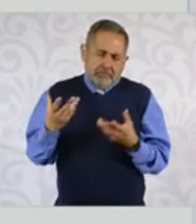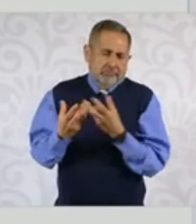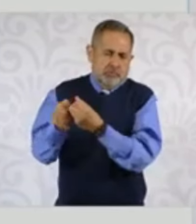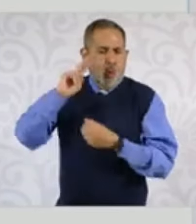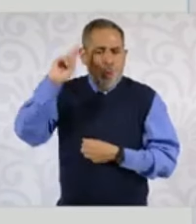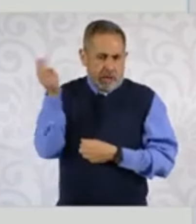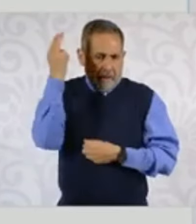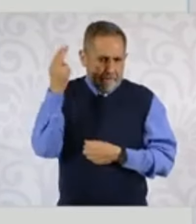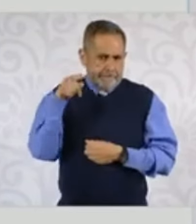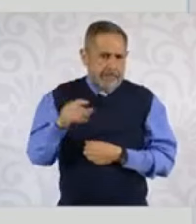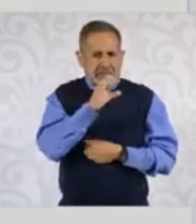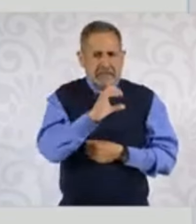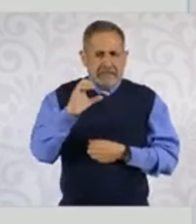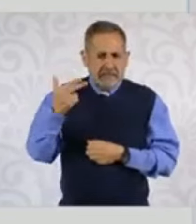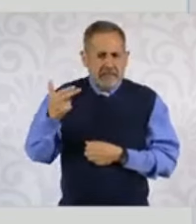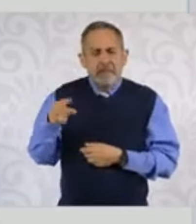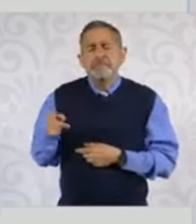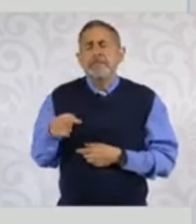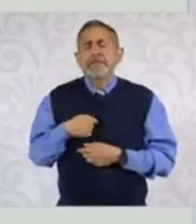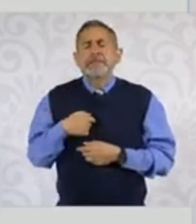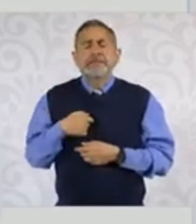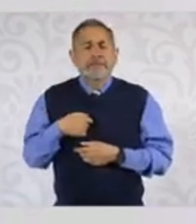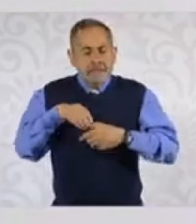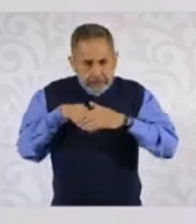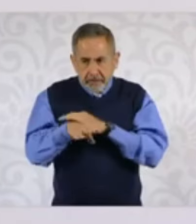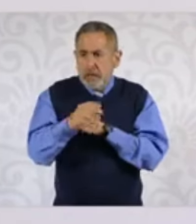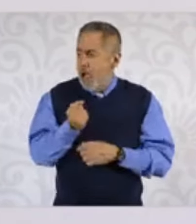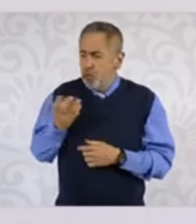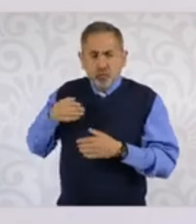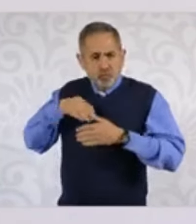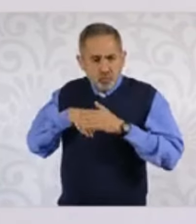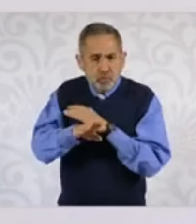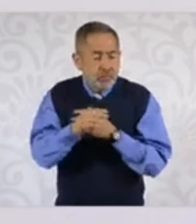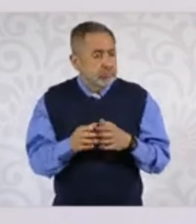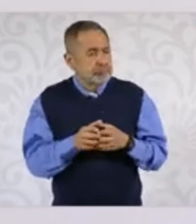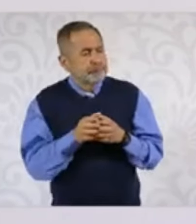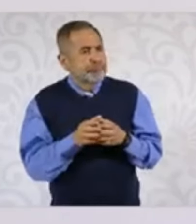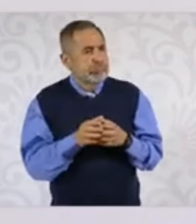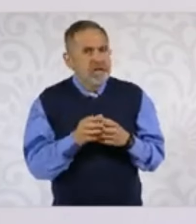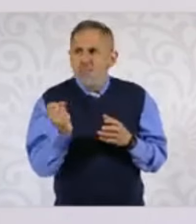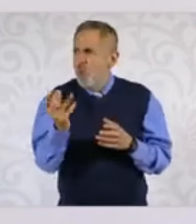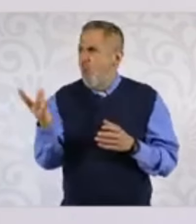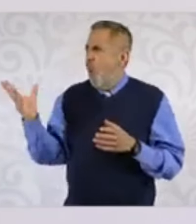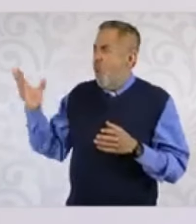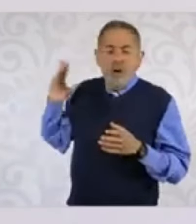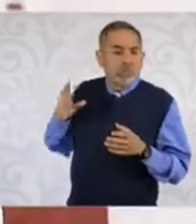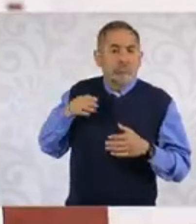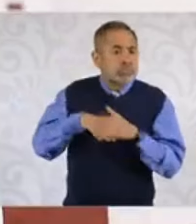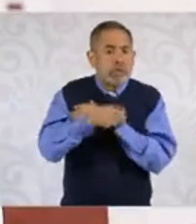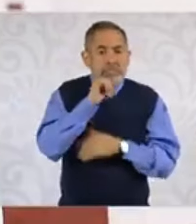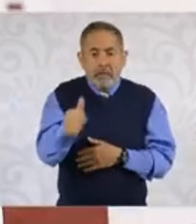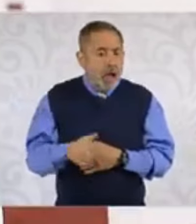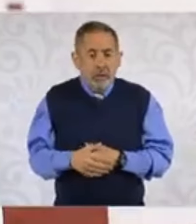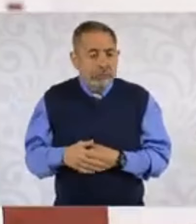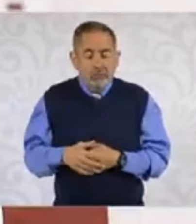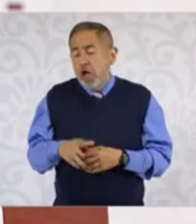agregando días sábados y se pronostica que la dispersión de pagos inicia el día lunes 4 de noviembre con las